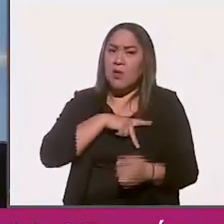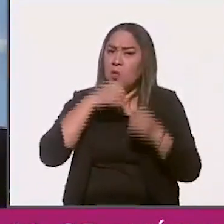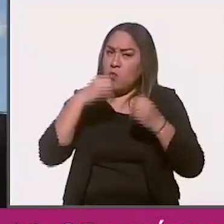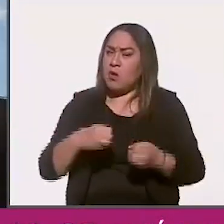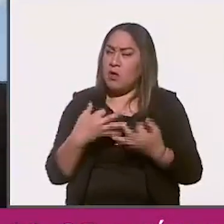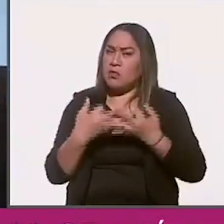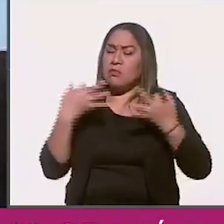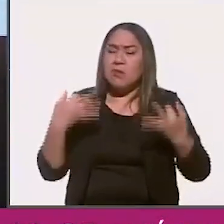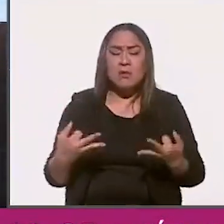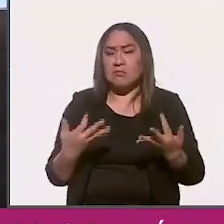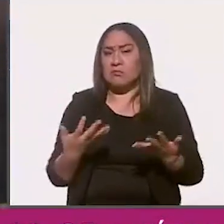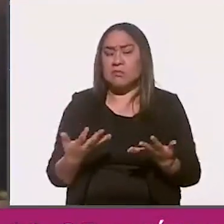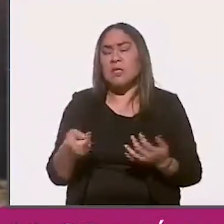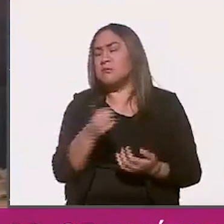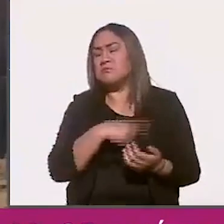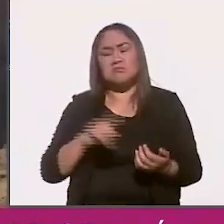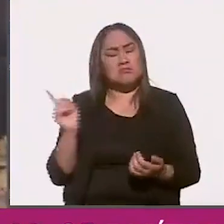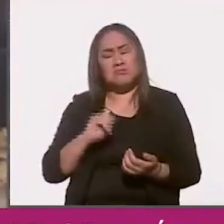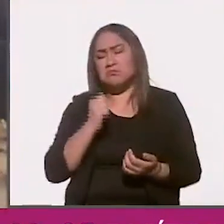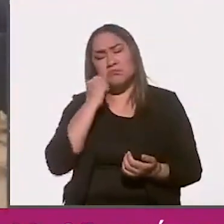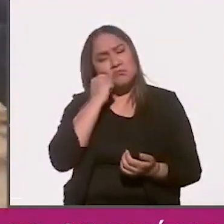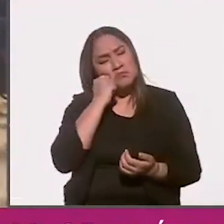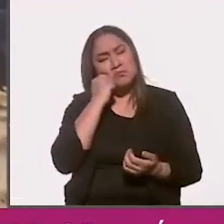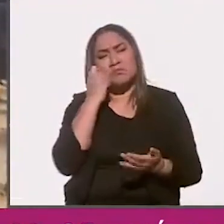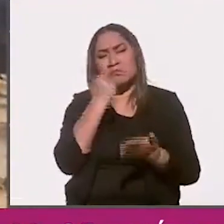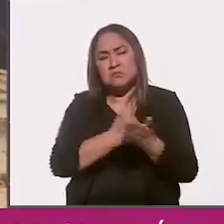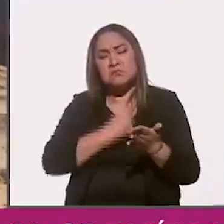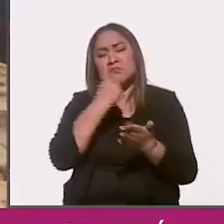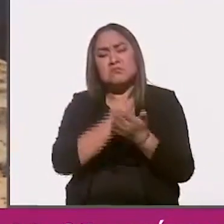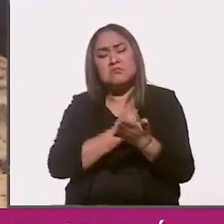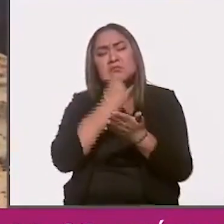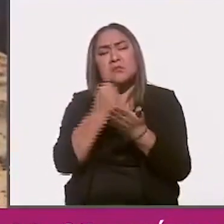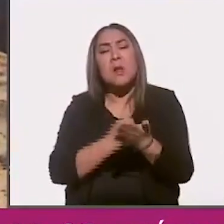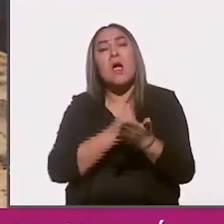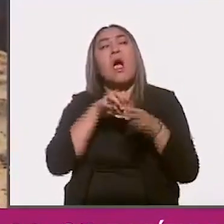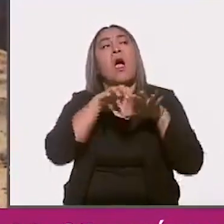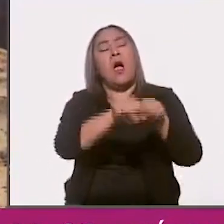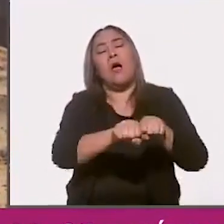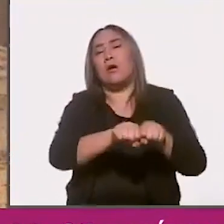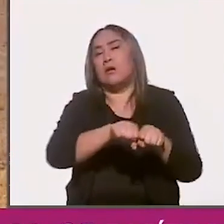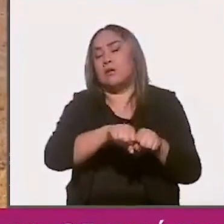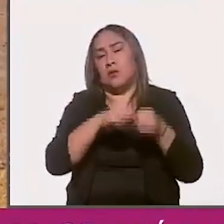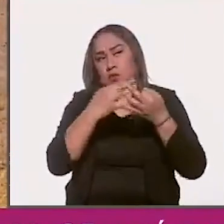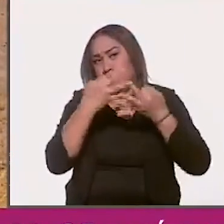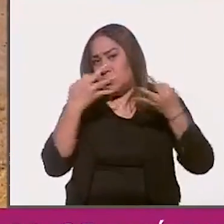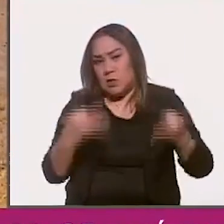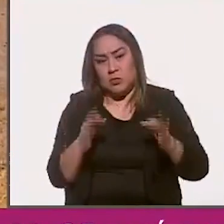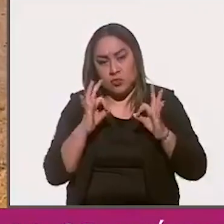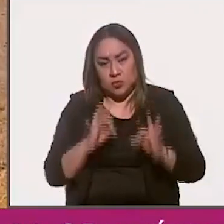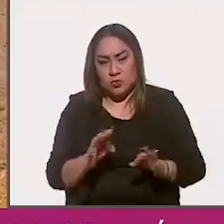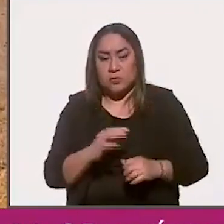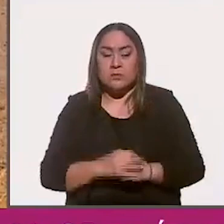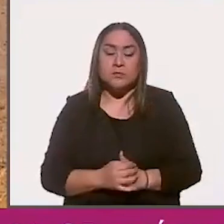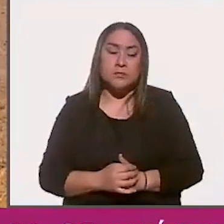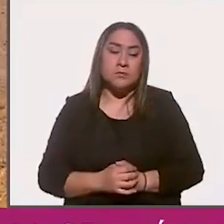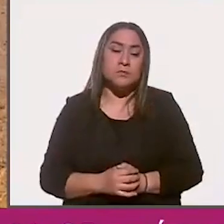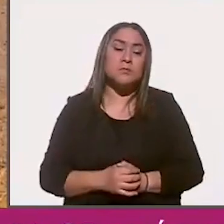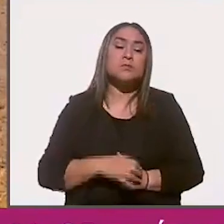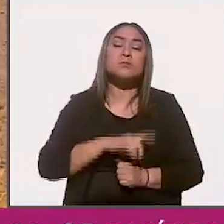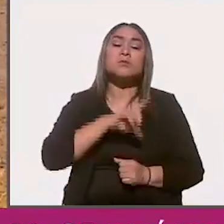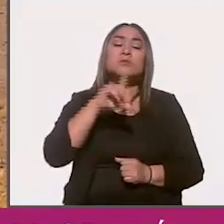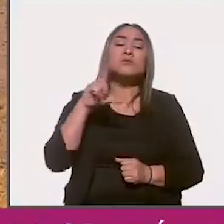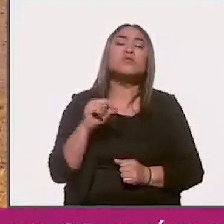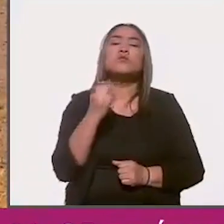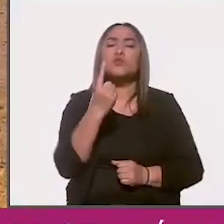Nosotros no nos dejábamos, defendimos lo de nosotros y fue cuando volvimos a recuperar nuestras tierras. En una mañanera, una